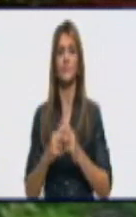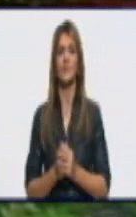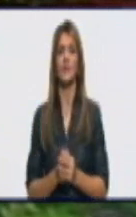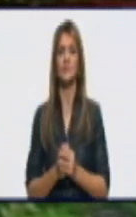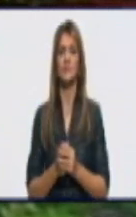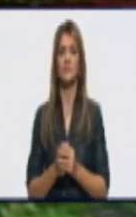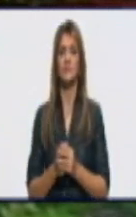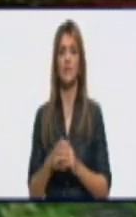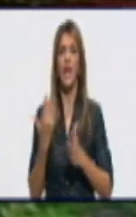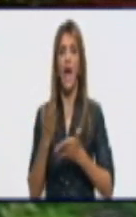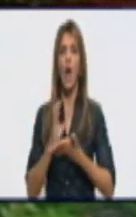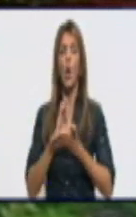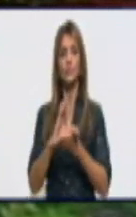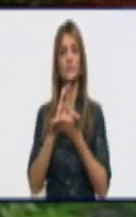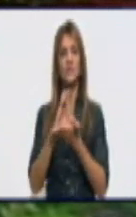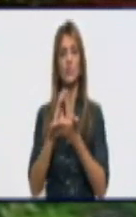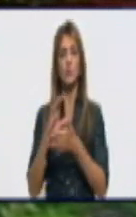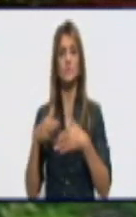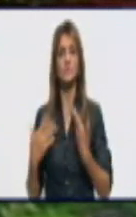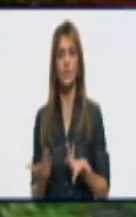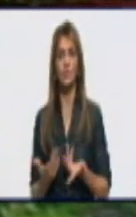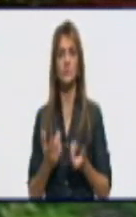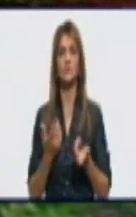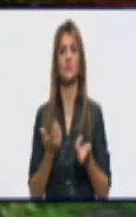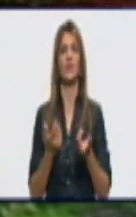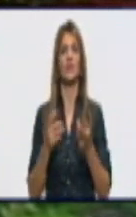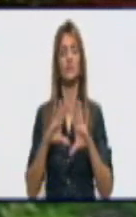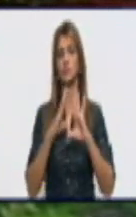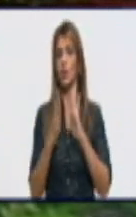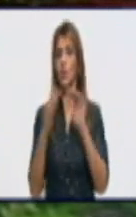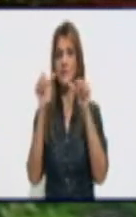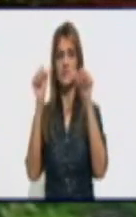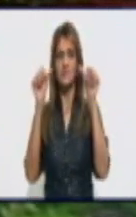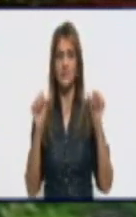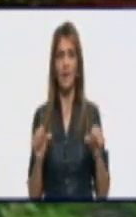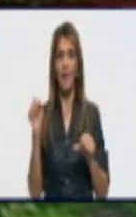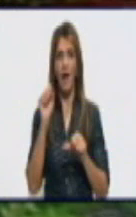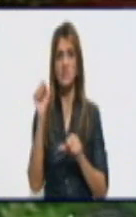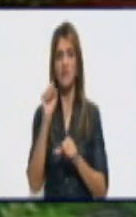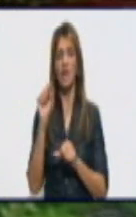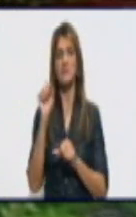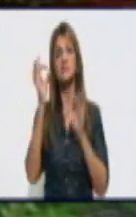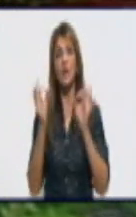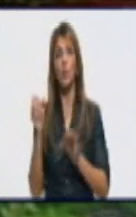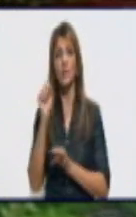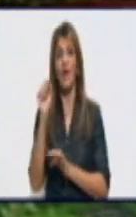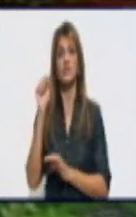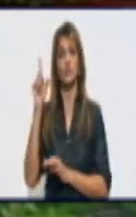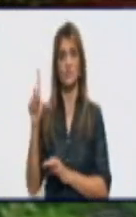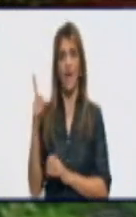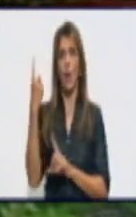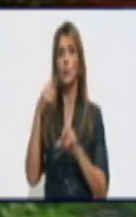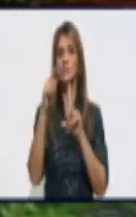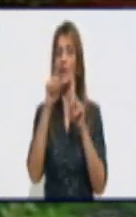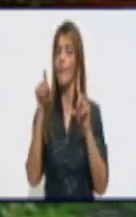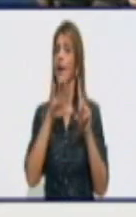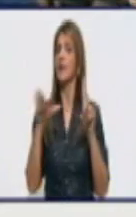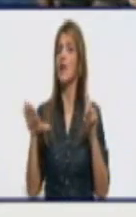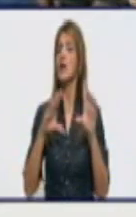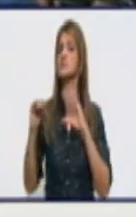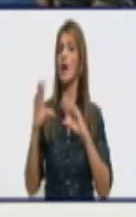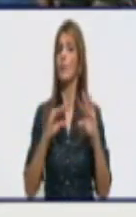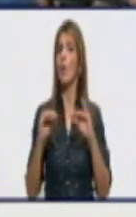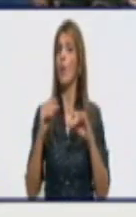contribución de los regímenes especiales de la seguridad social. Un tema que ya fue abordado en nuestro programa, pero para los trabajadores